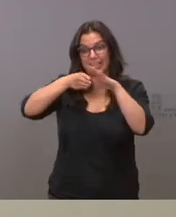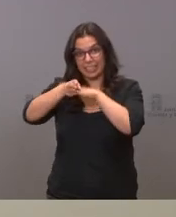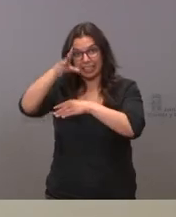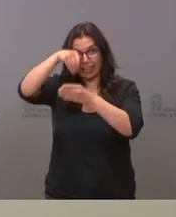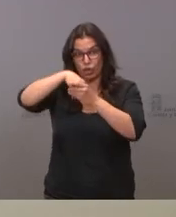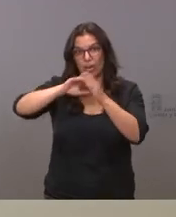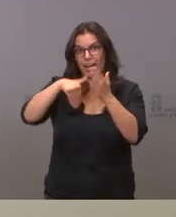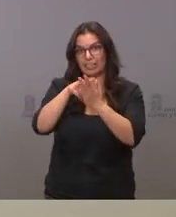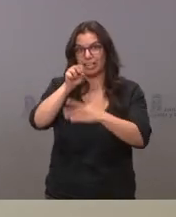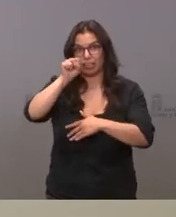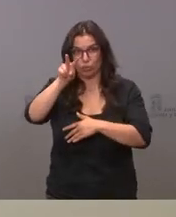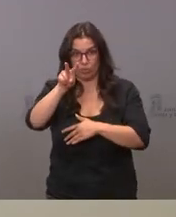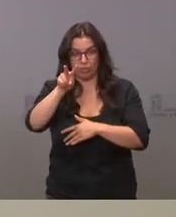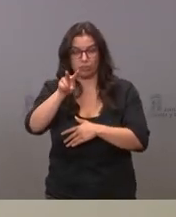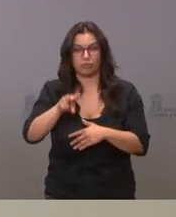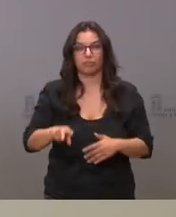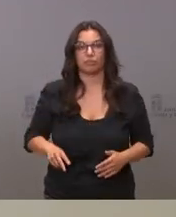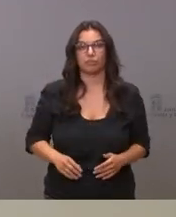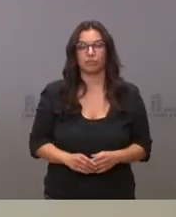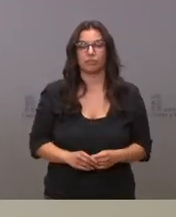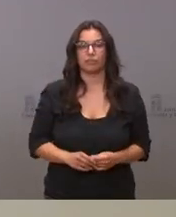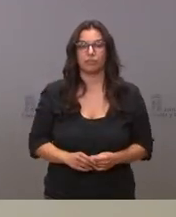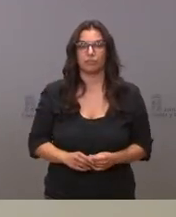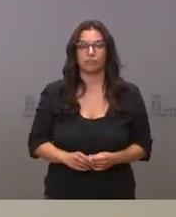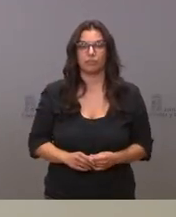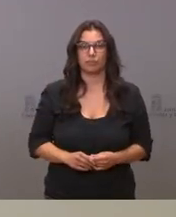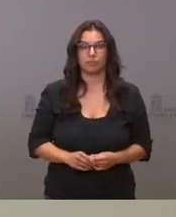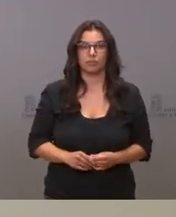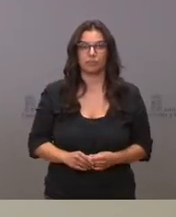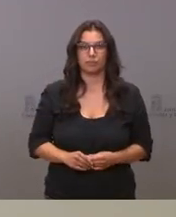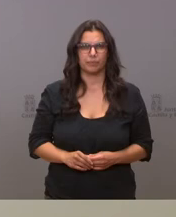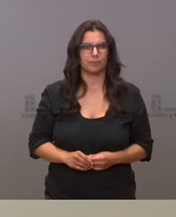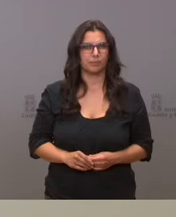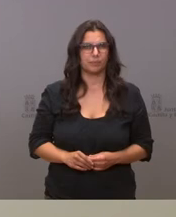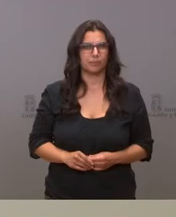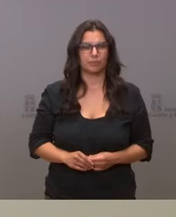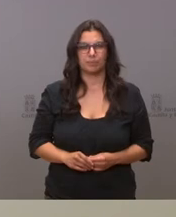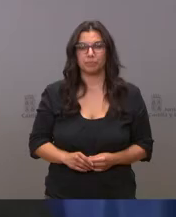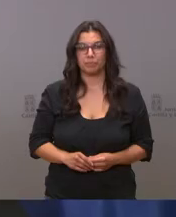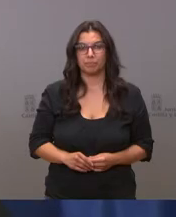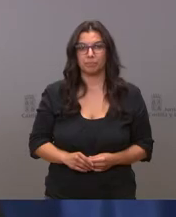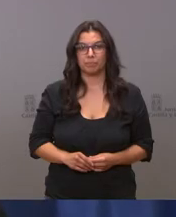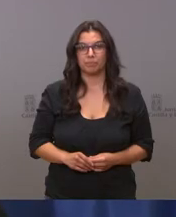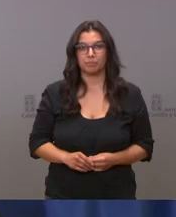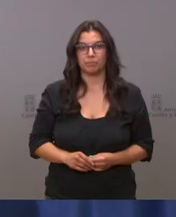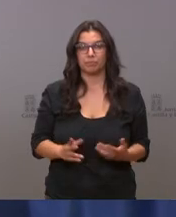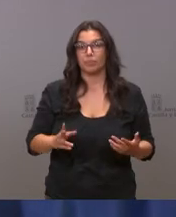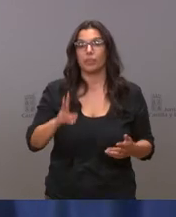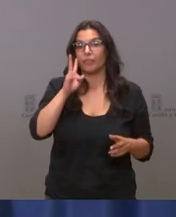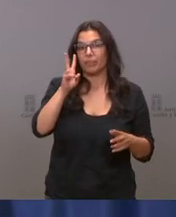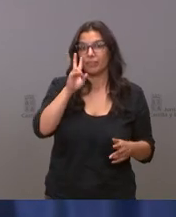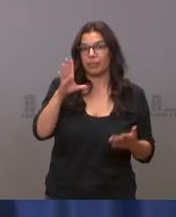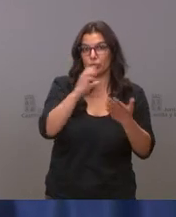yo creo que a la 1 no sé si aumentamos el horario de las terrazas todo ello está